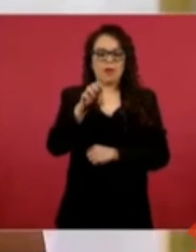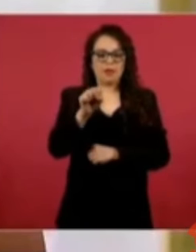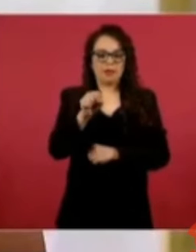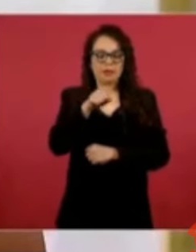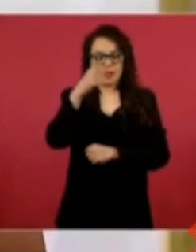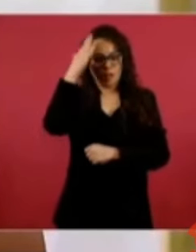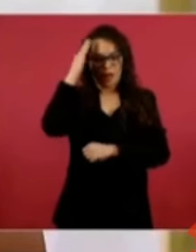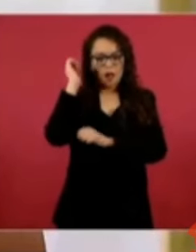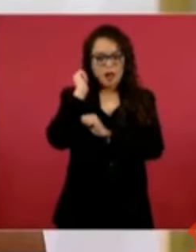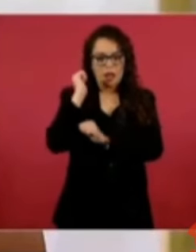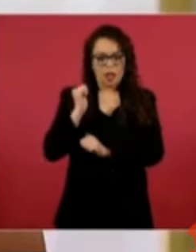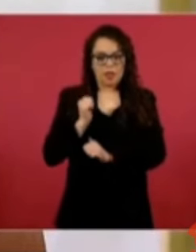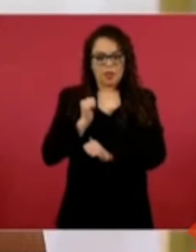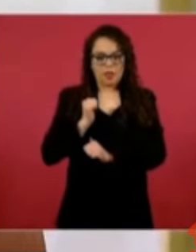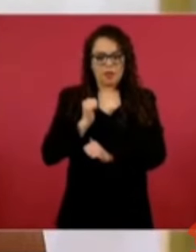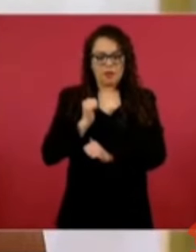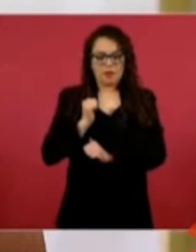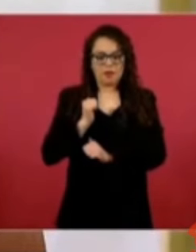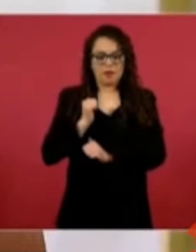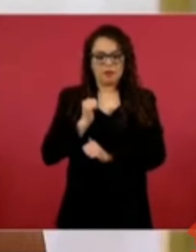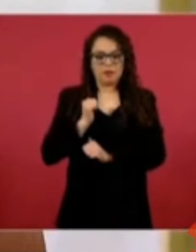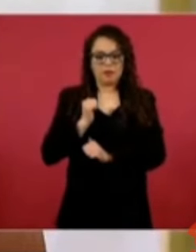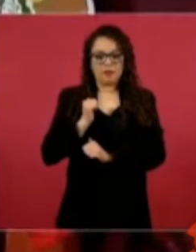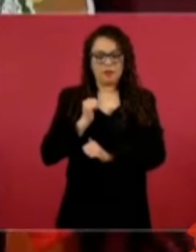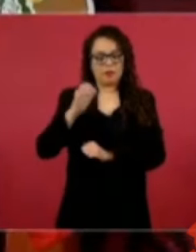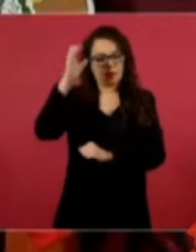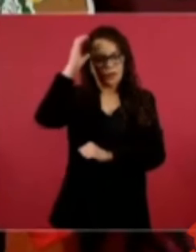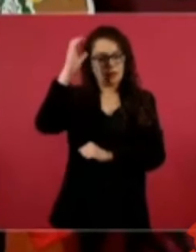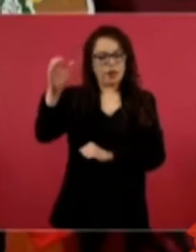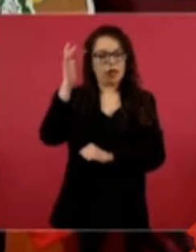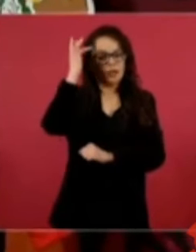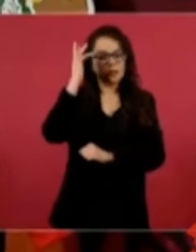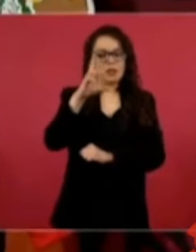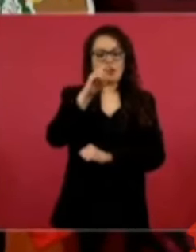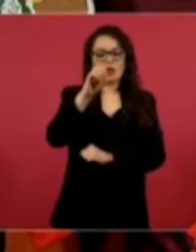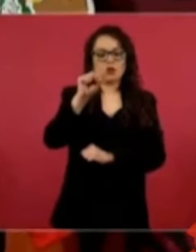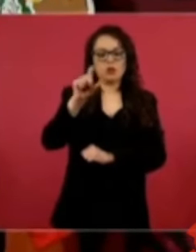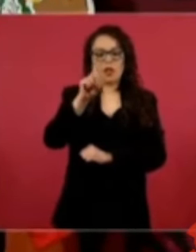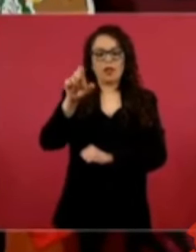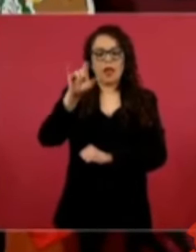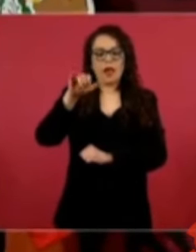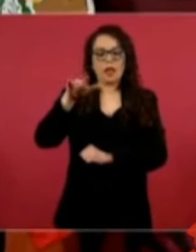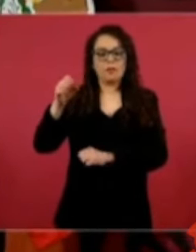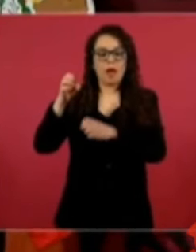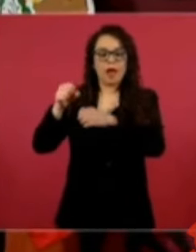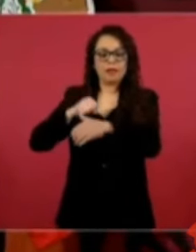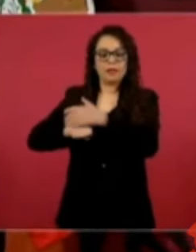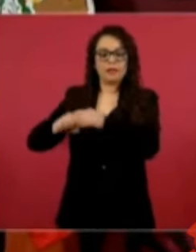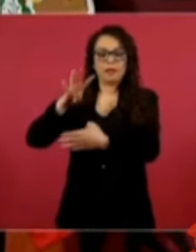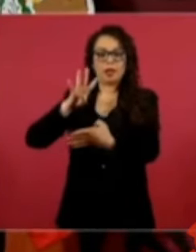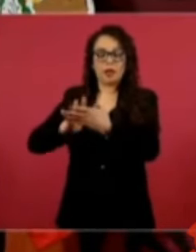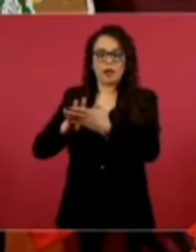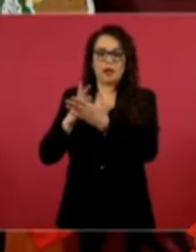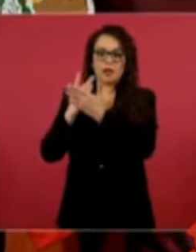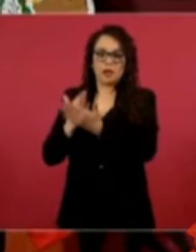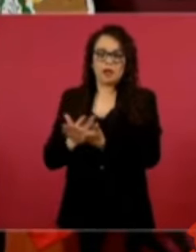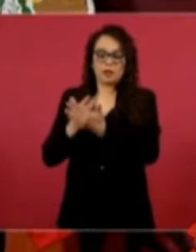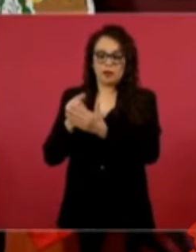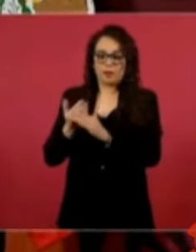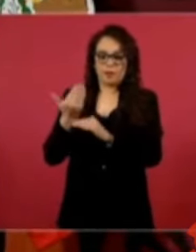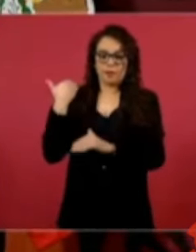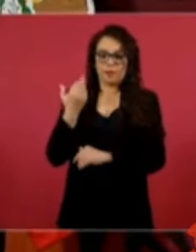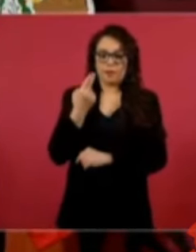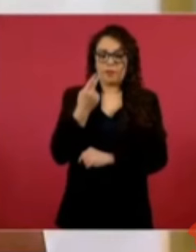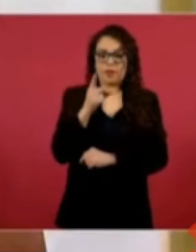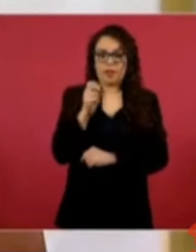líder delictivo del cartel de Santa Rosa de Lima, quien permaneció en prisión hasta su liberación el pasado 25